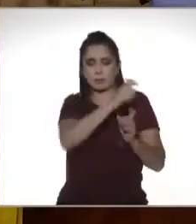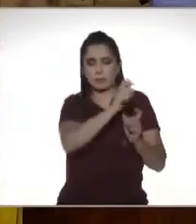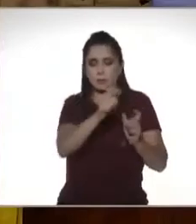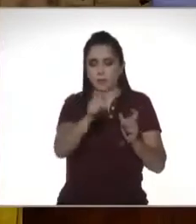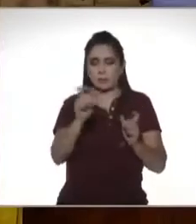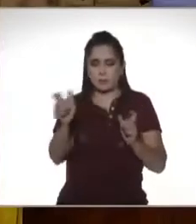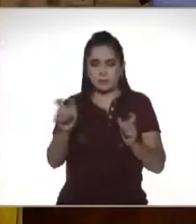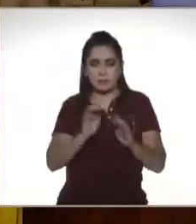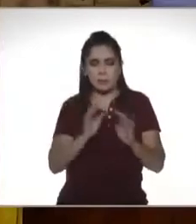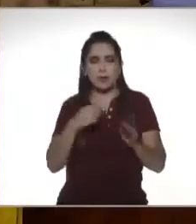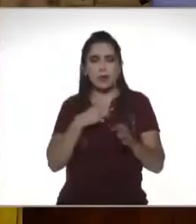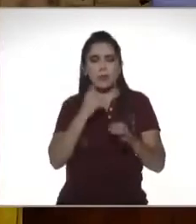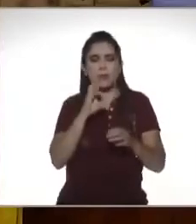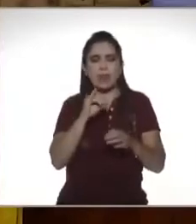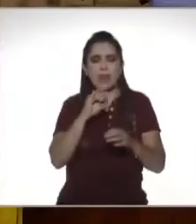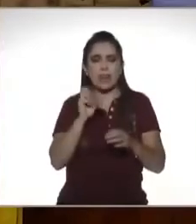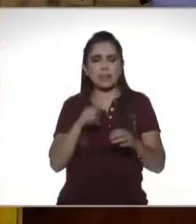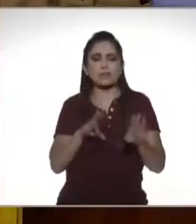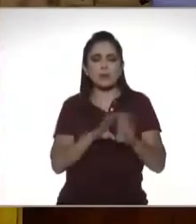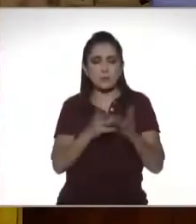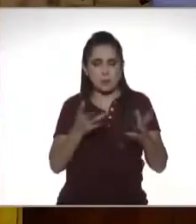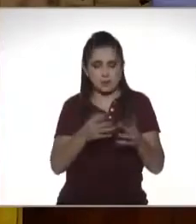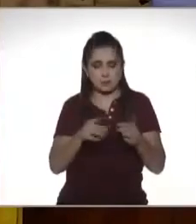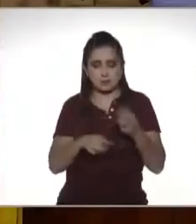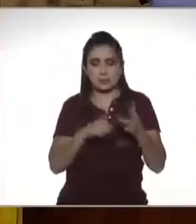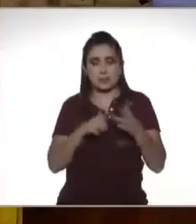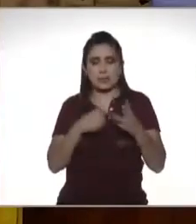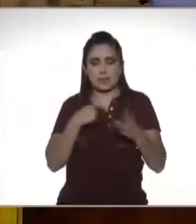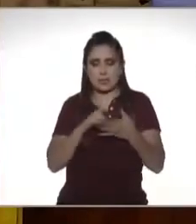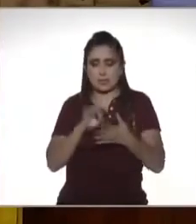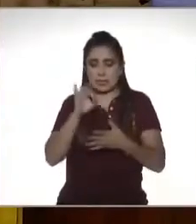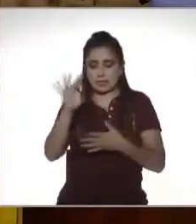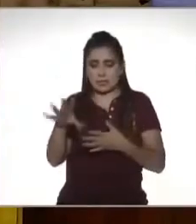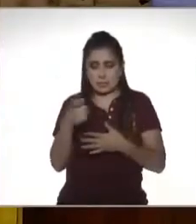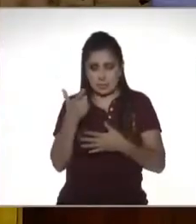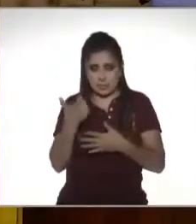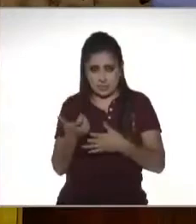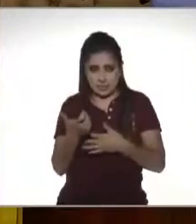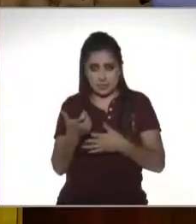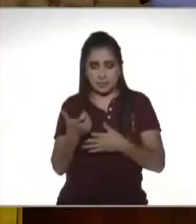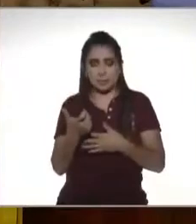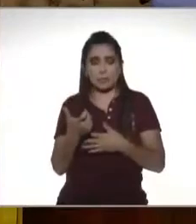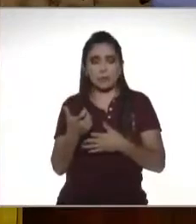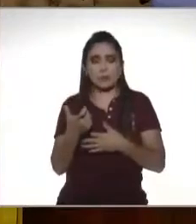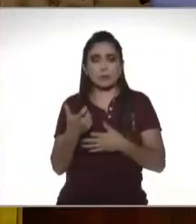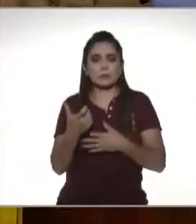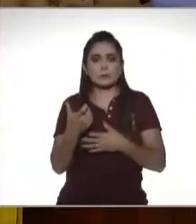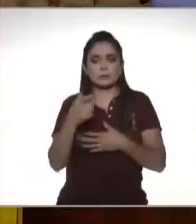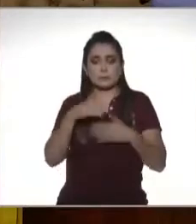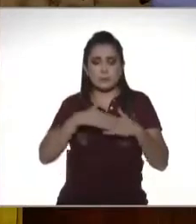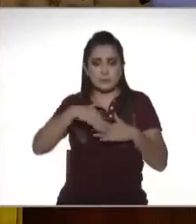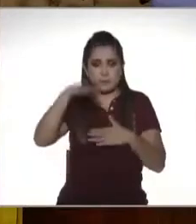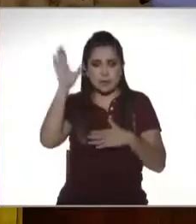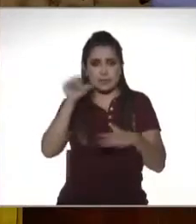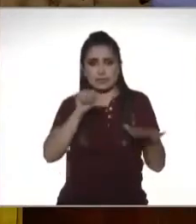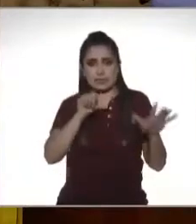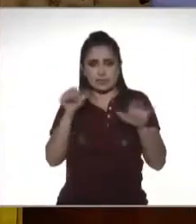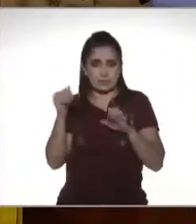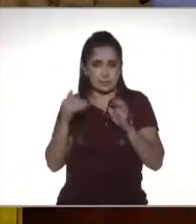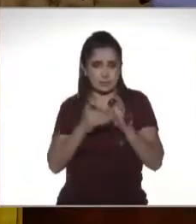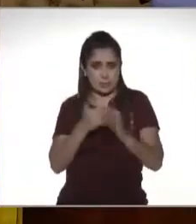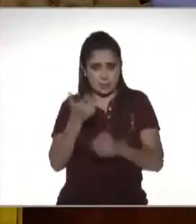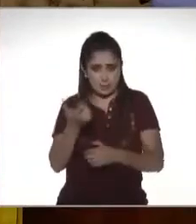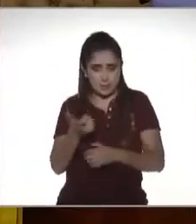declaración y el tercero es en caso de transferencia otra forma de pago mayor a 600 mil